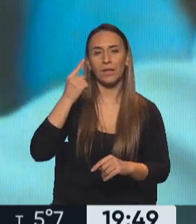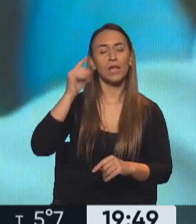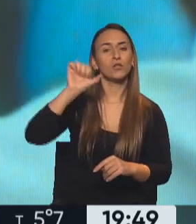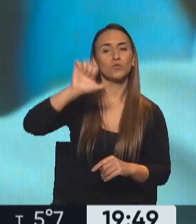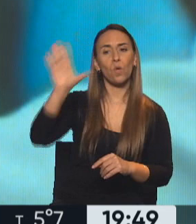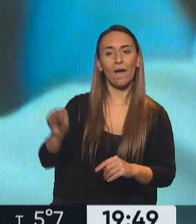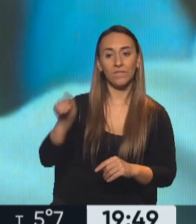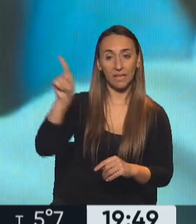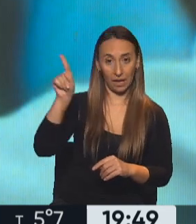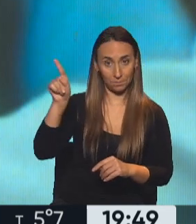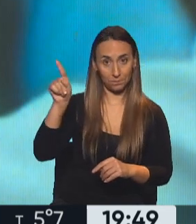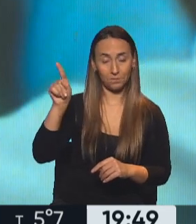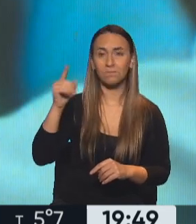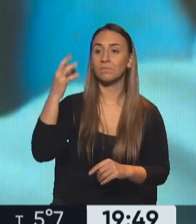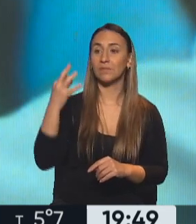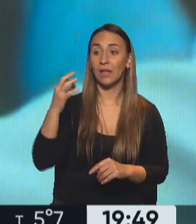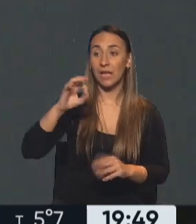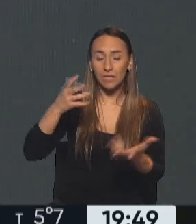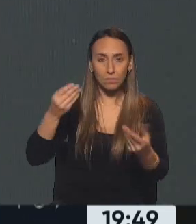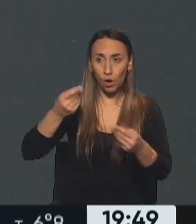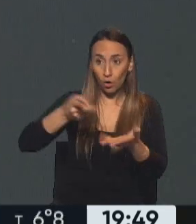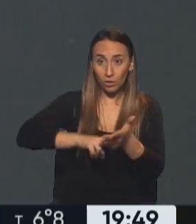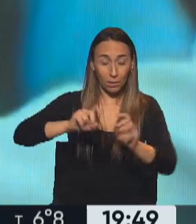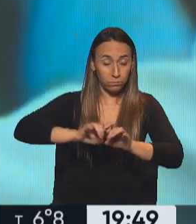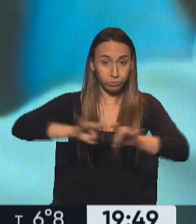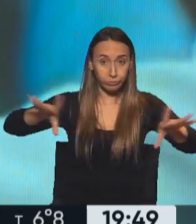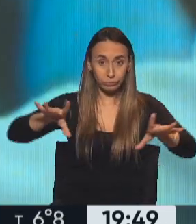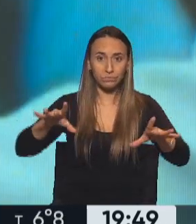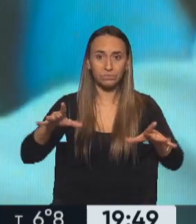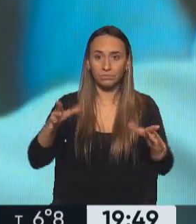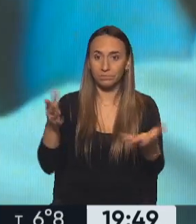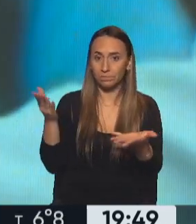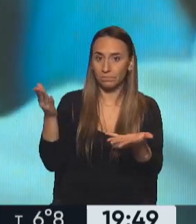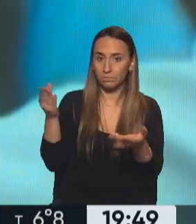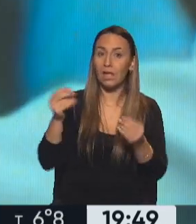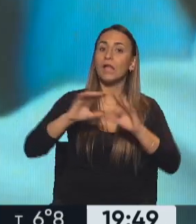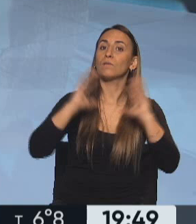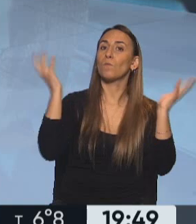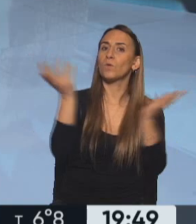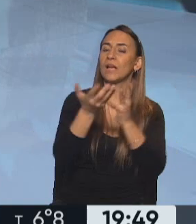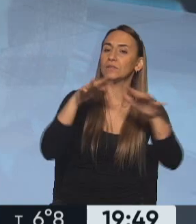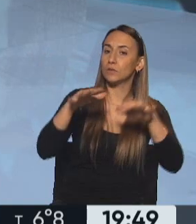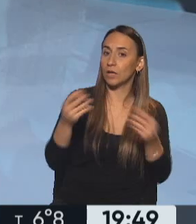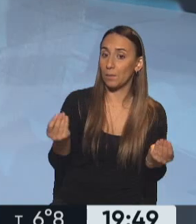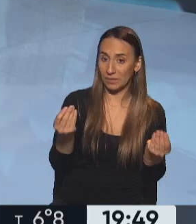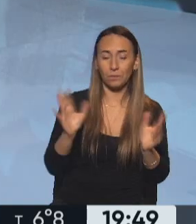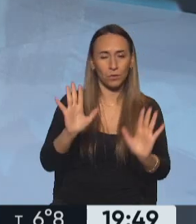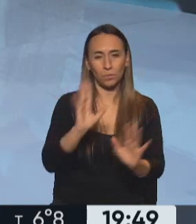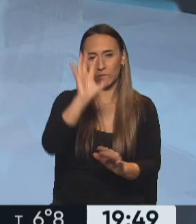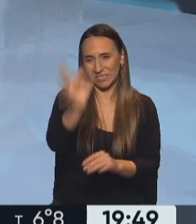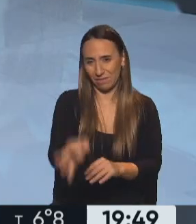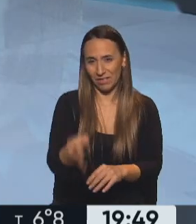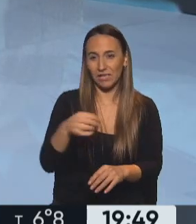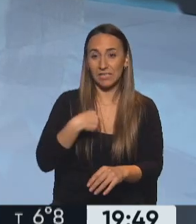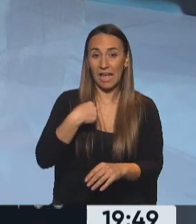y hablar de una quinta ola. Doctor Sergio Perrone, ¿qué está pasando en Sudáfrica y qué se desprende de esto a nivel global? Bueno, usted sabe que yo ya cuento cinco